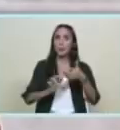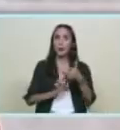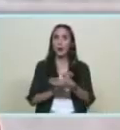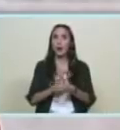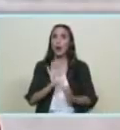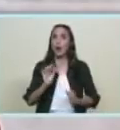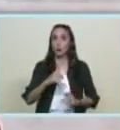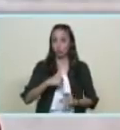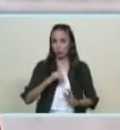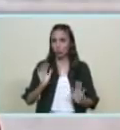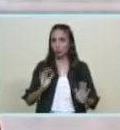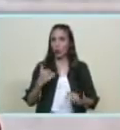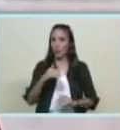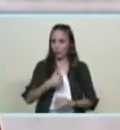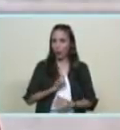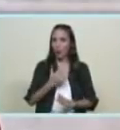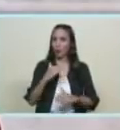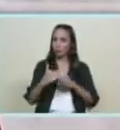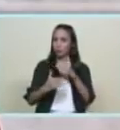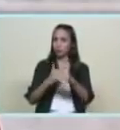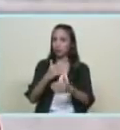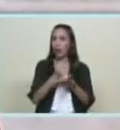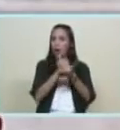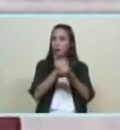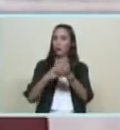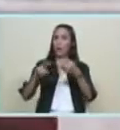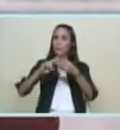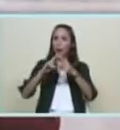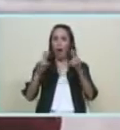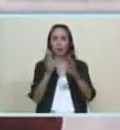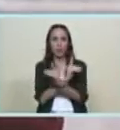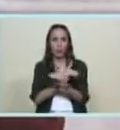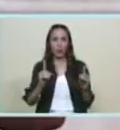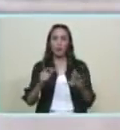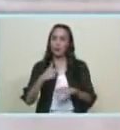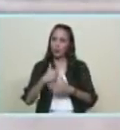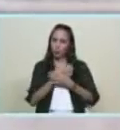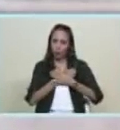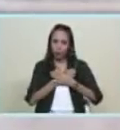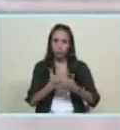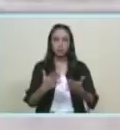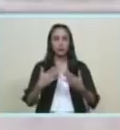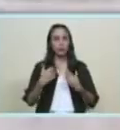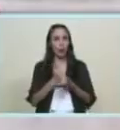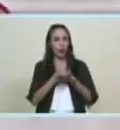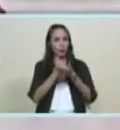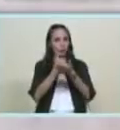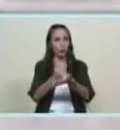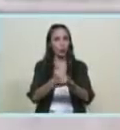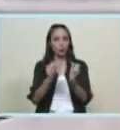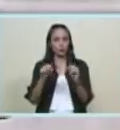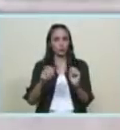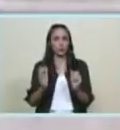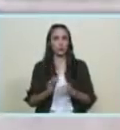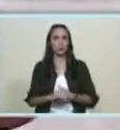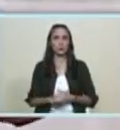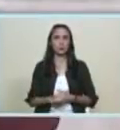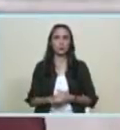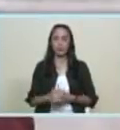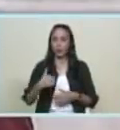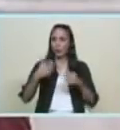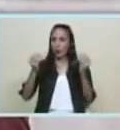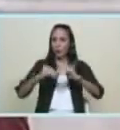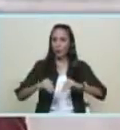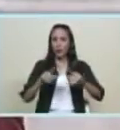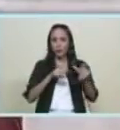para que haya más paz y tranquilidad y democracia en Venezuela yo cedo mi posición en ese tema y me pongo de